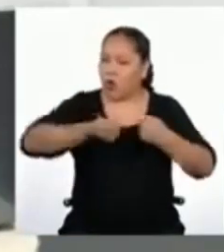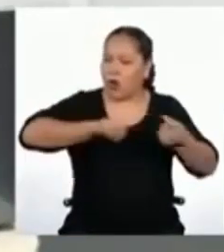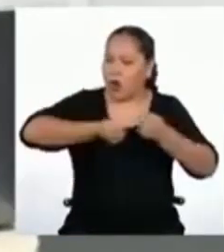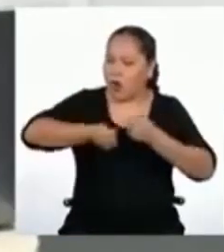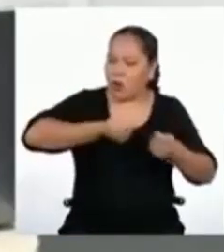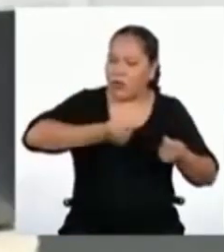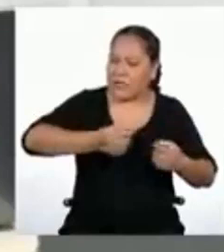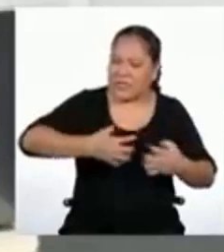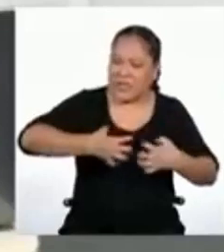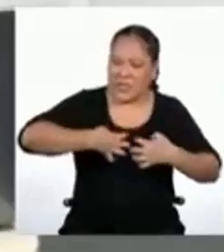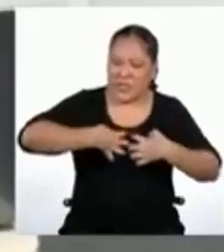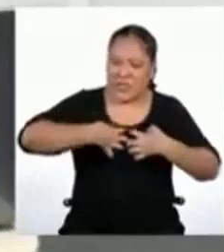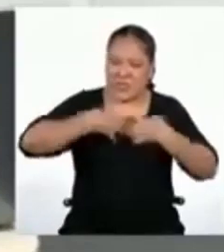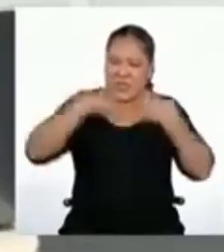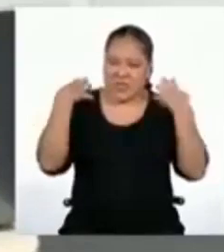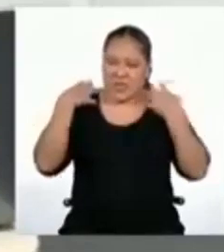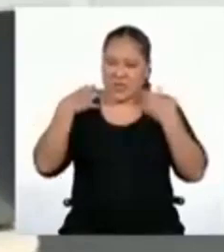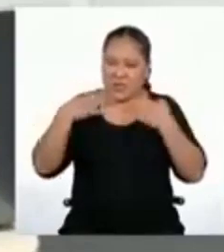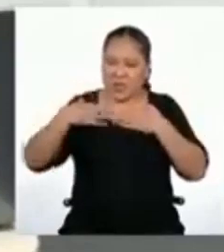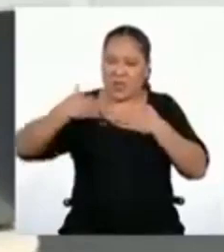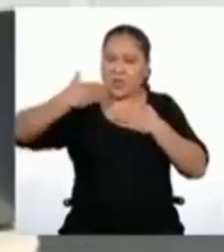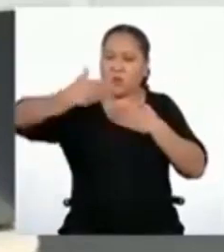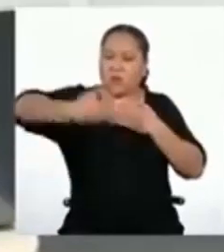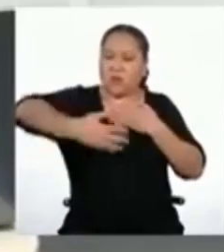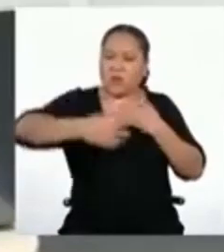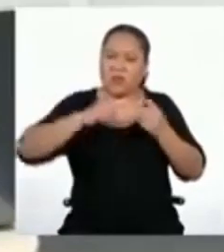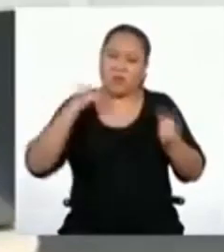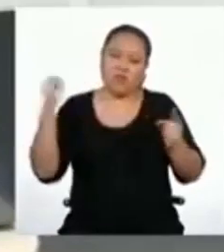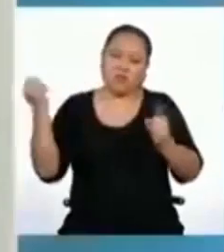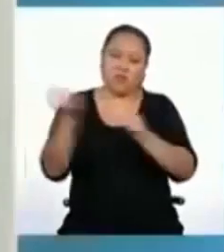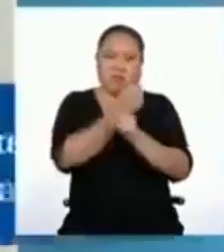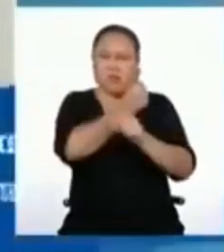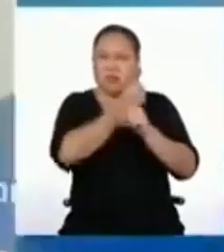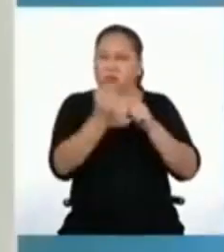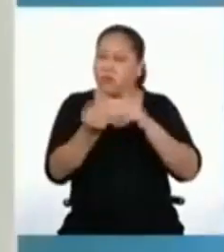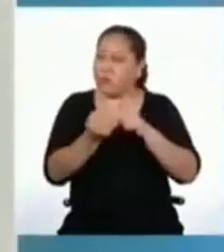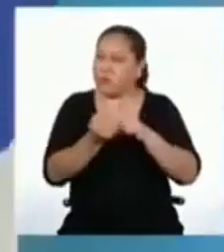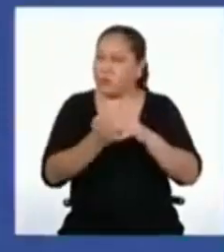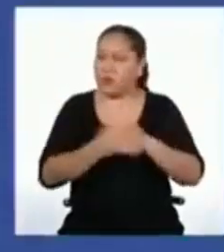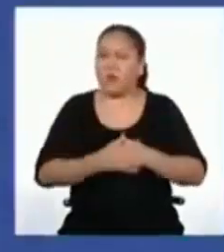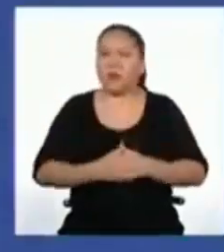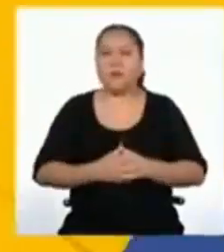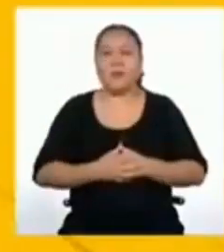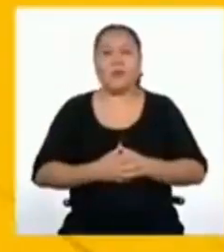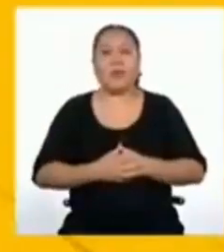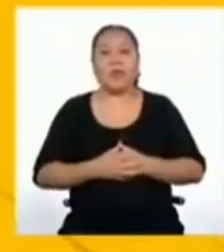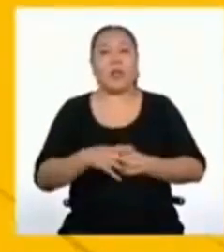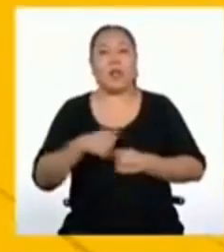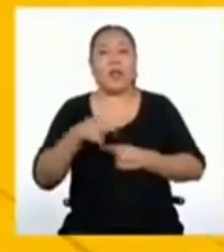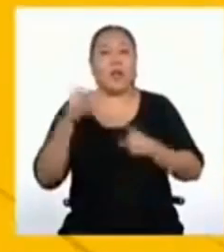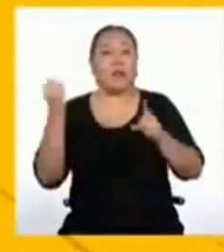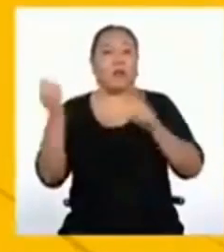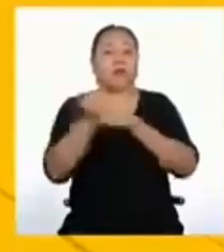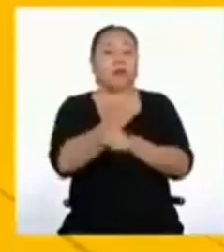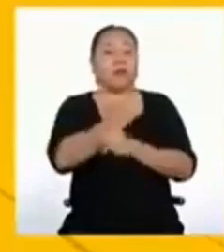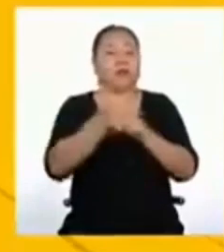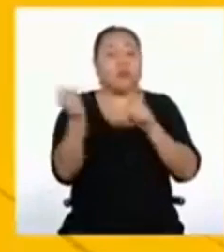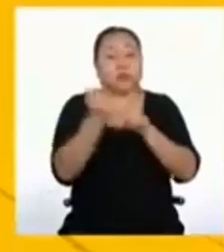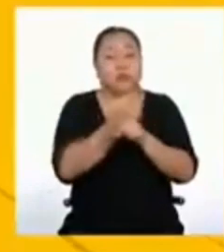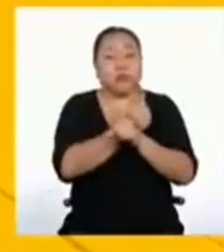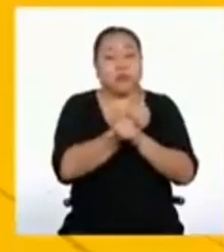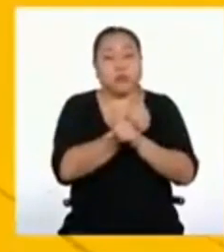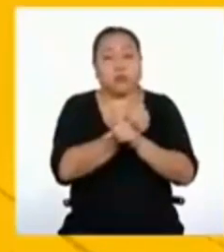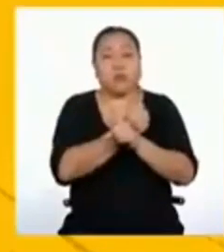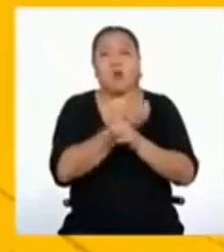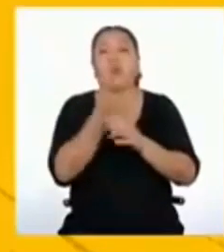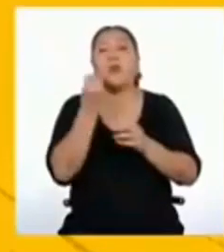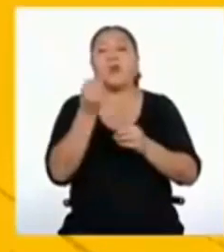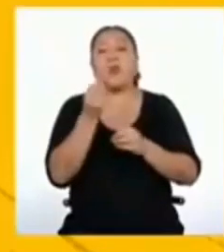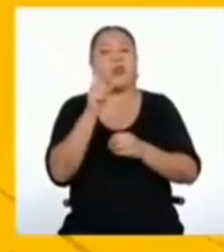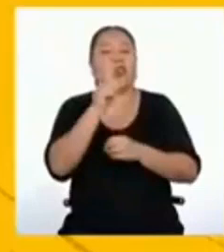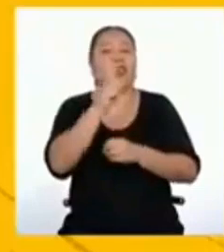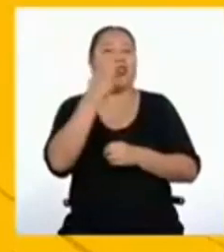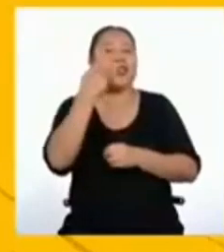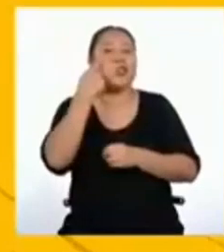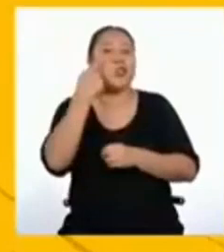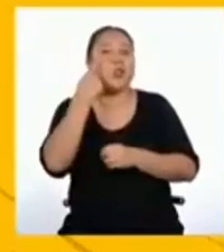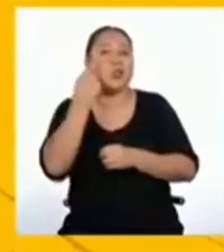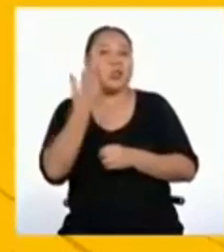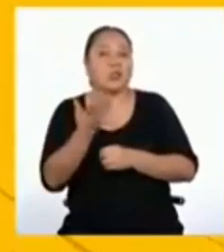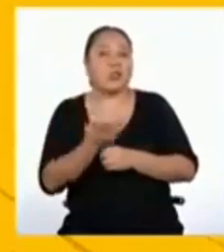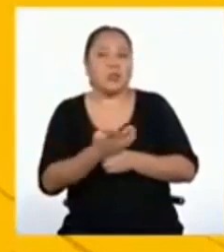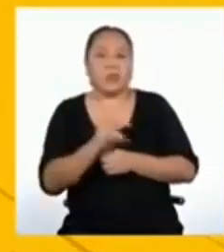puede conducirnos a la violencia o a la agresividad? La violencia es también producto de no conocer,